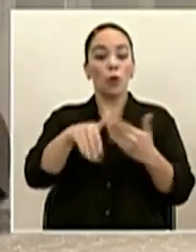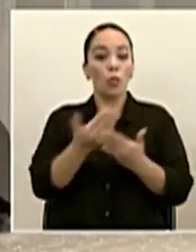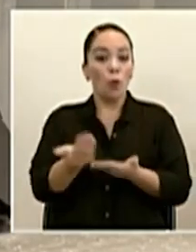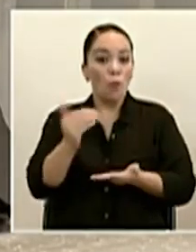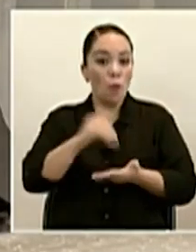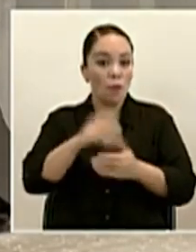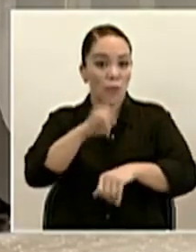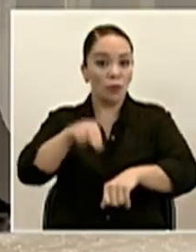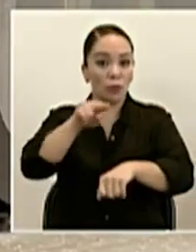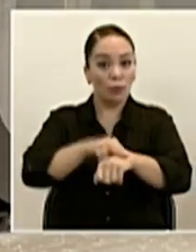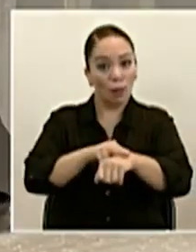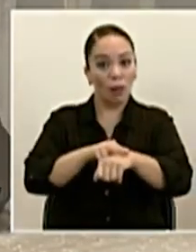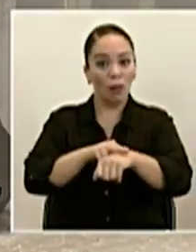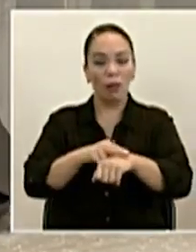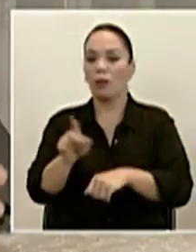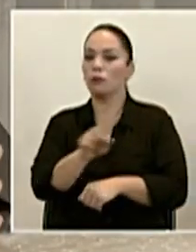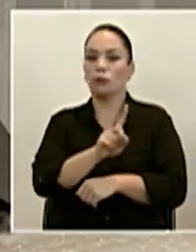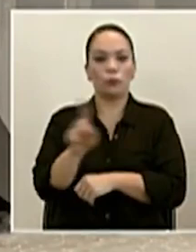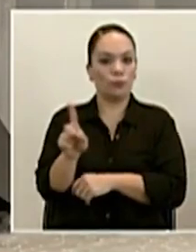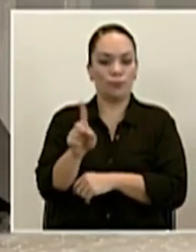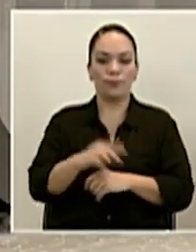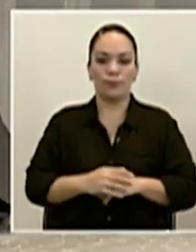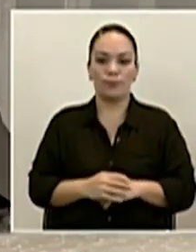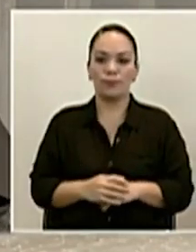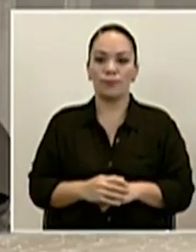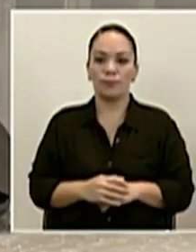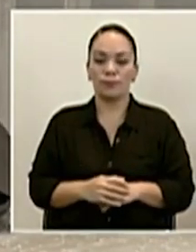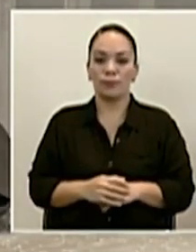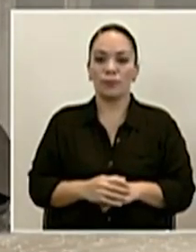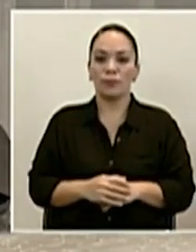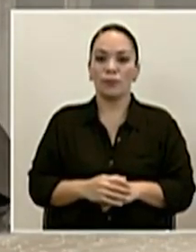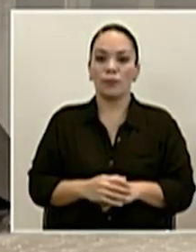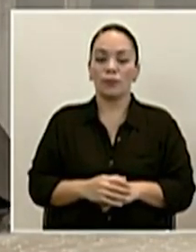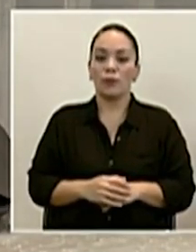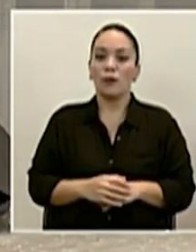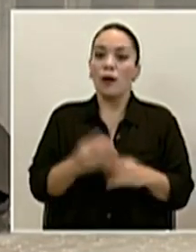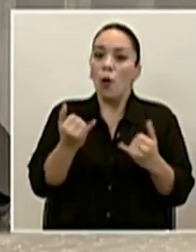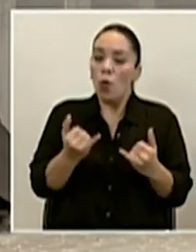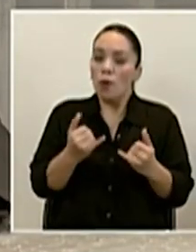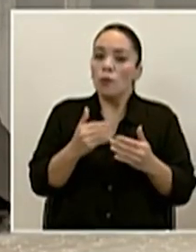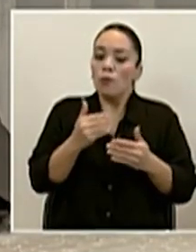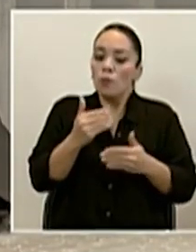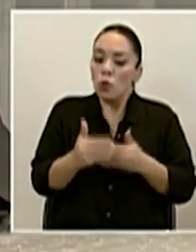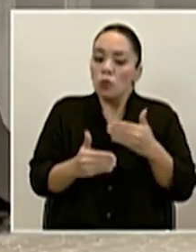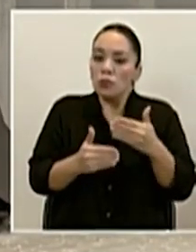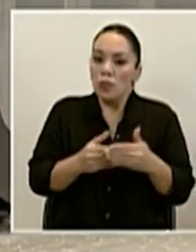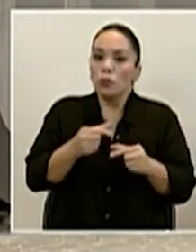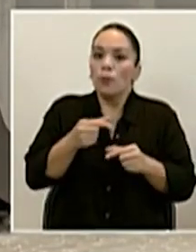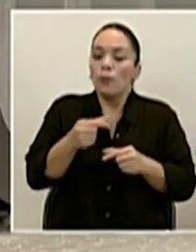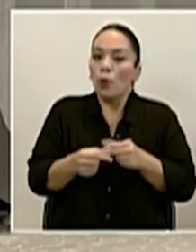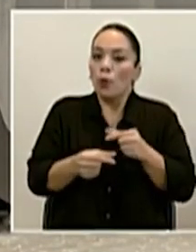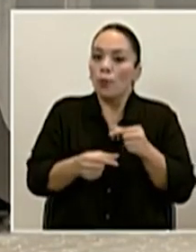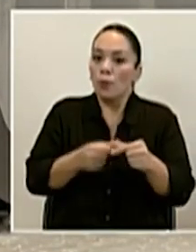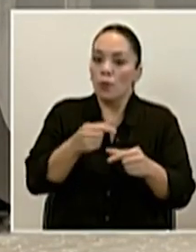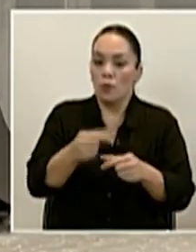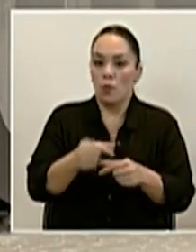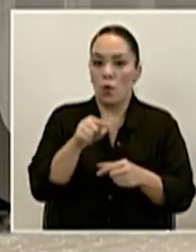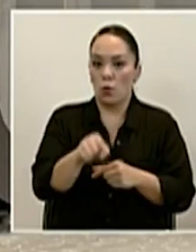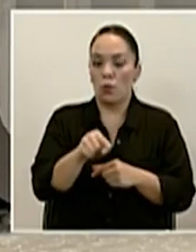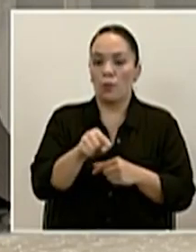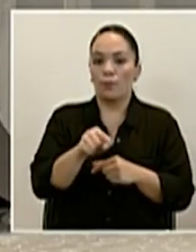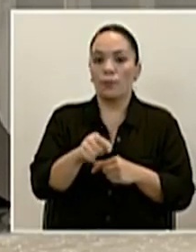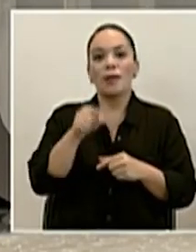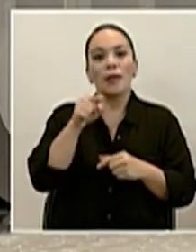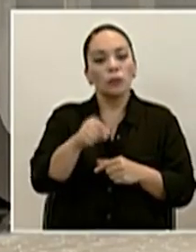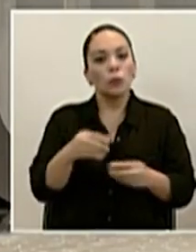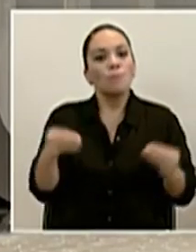a como estábamos a inicio de año. Eso no es así. Esto tiene que ser un proceso gradual y que conlleva incluso